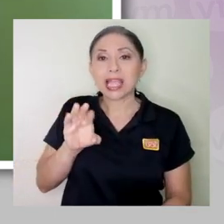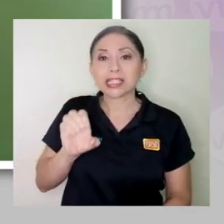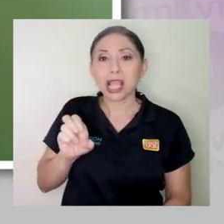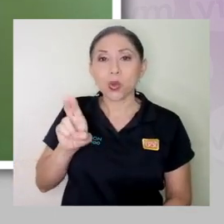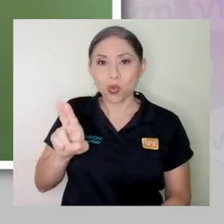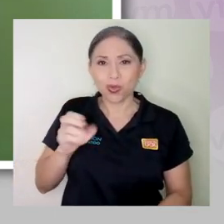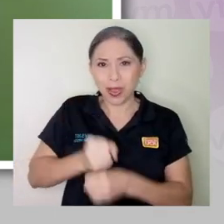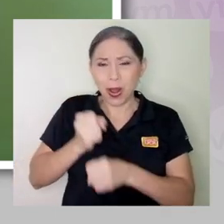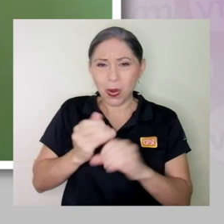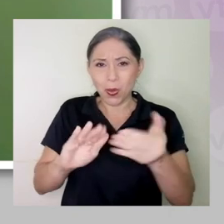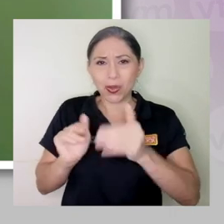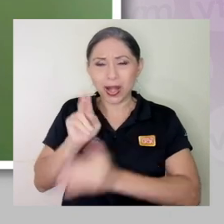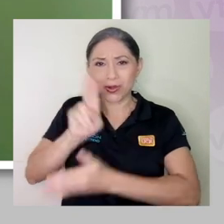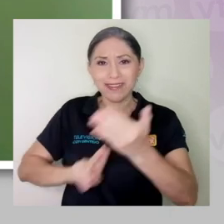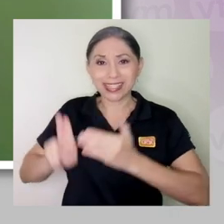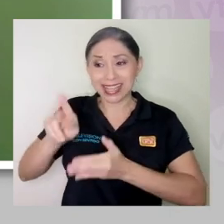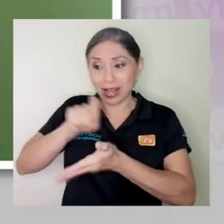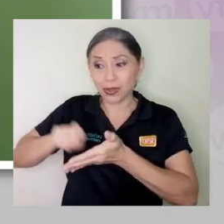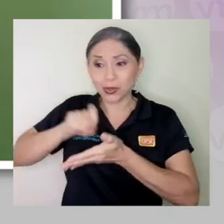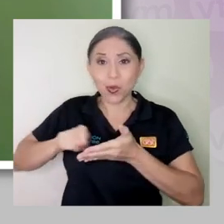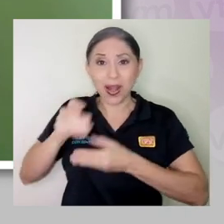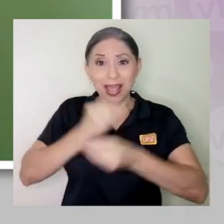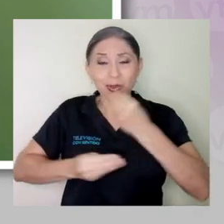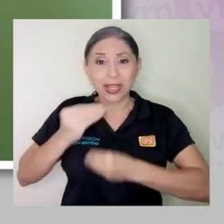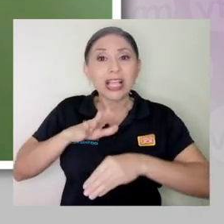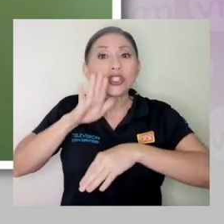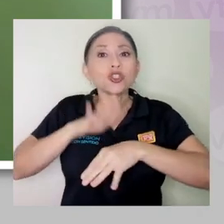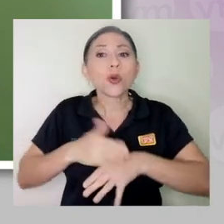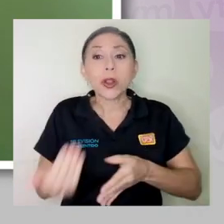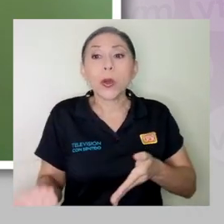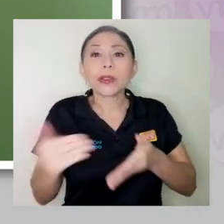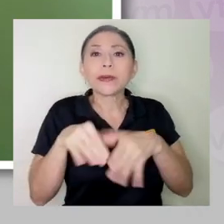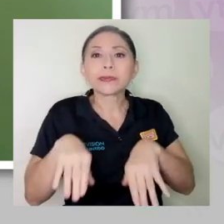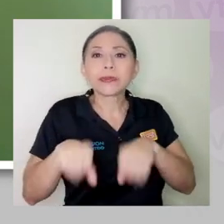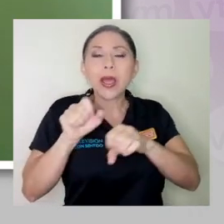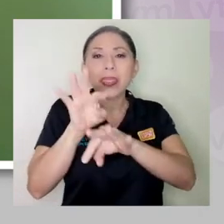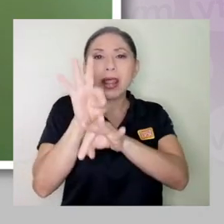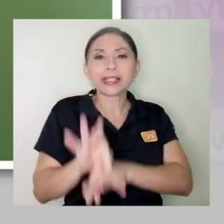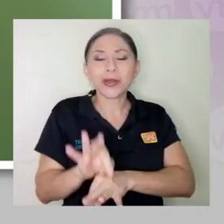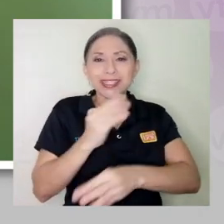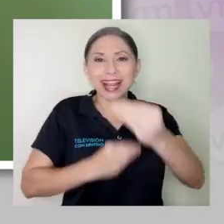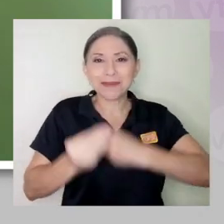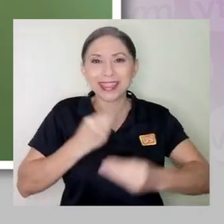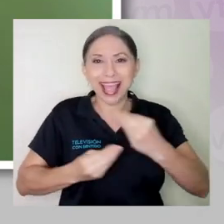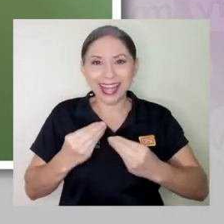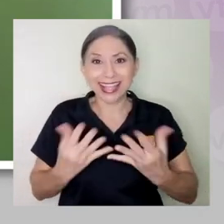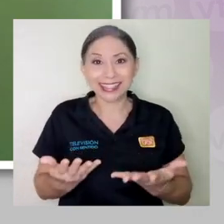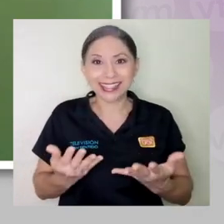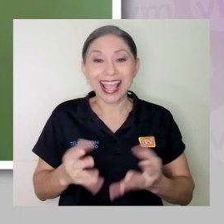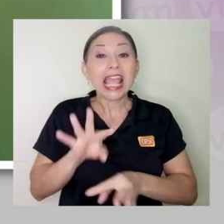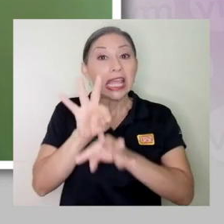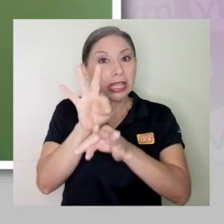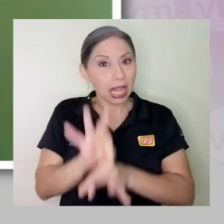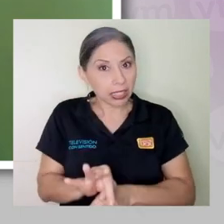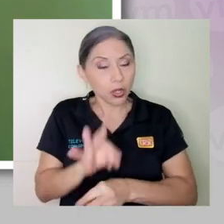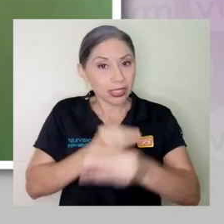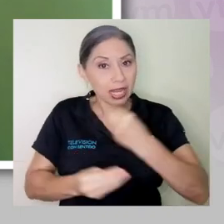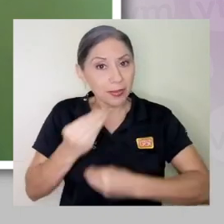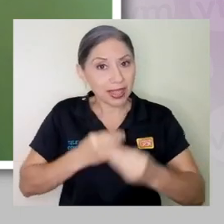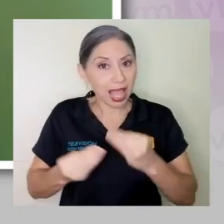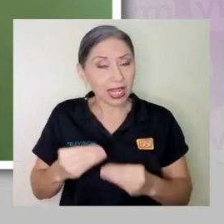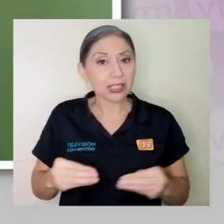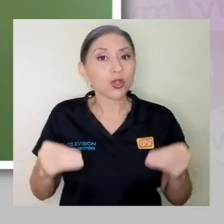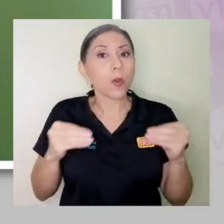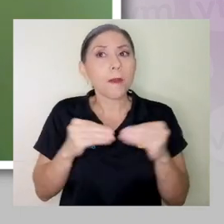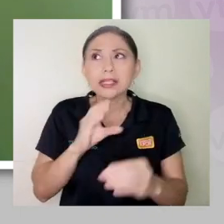y en un TCU que hay en la escuela de nutrición con respecto al rescate de tradiciones alimentarias que por cierto las